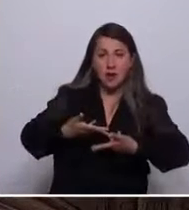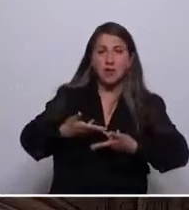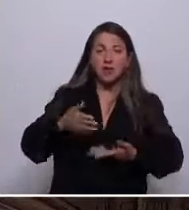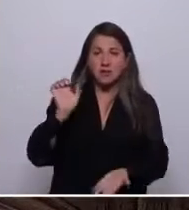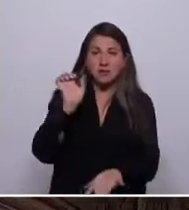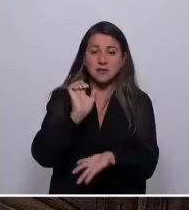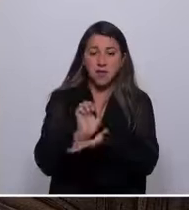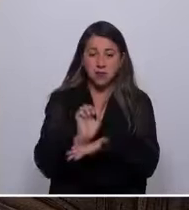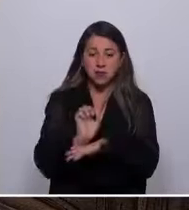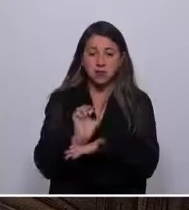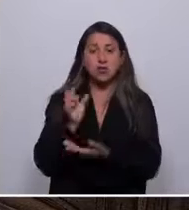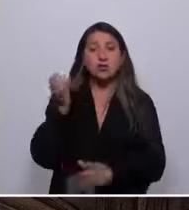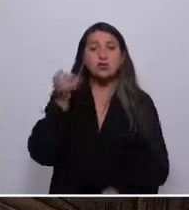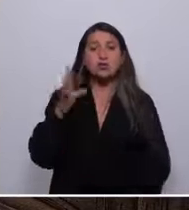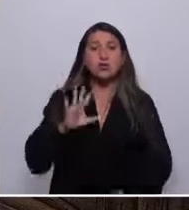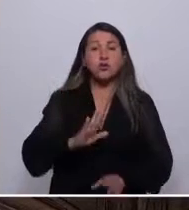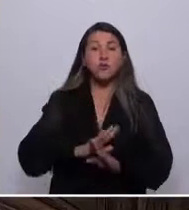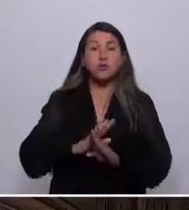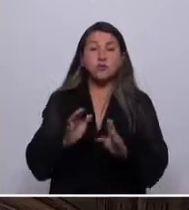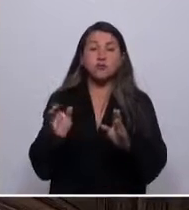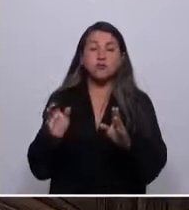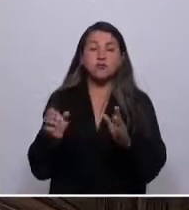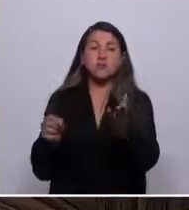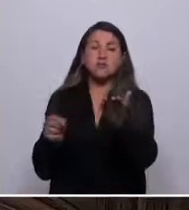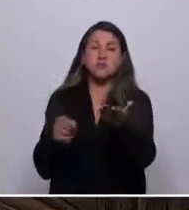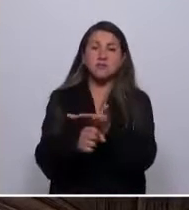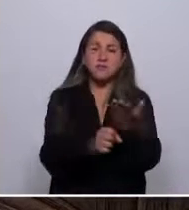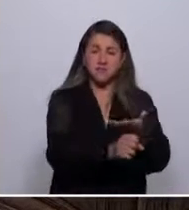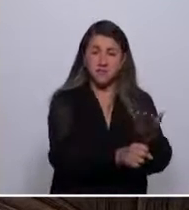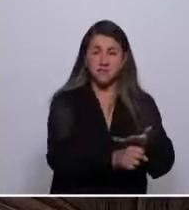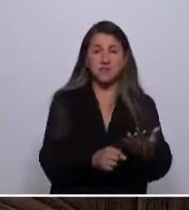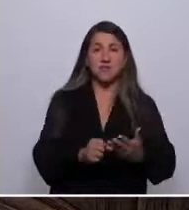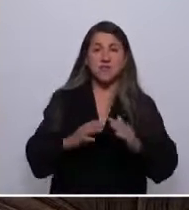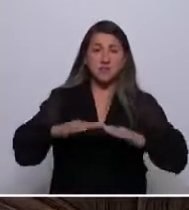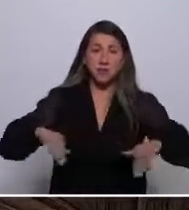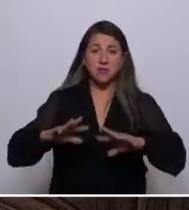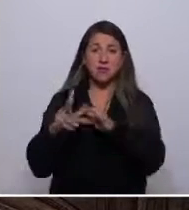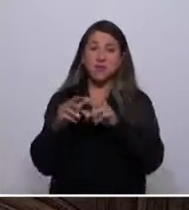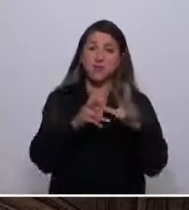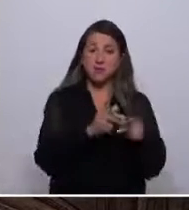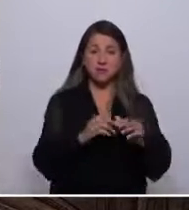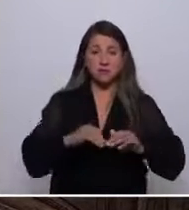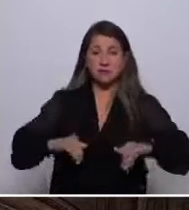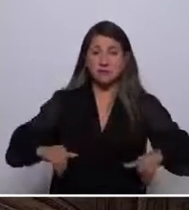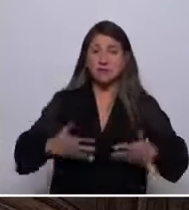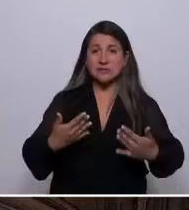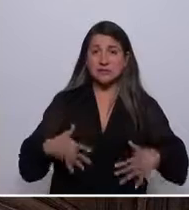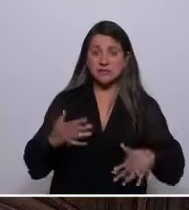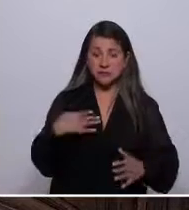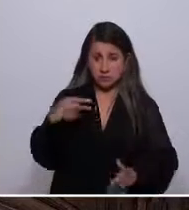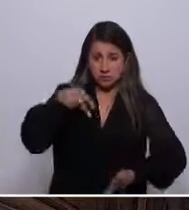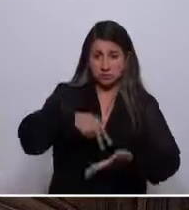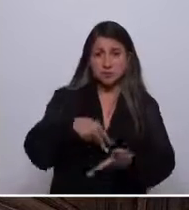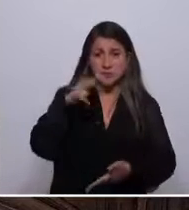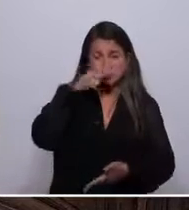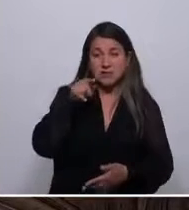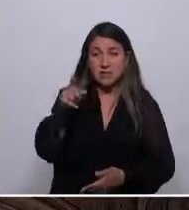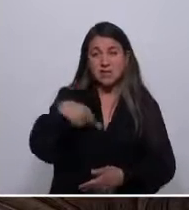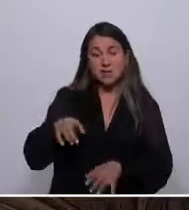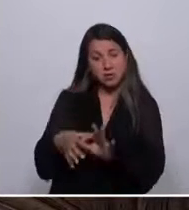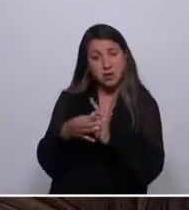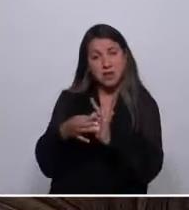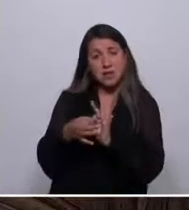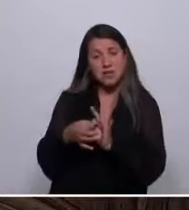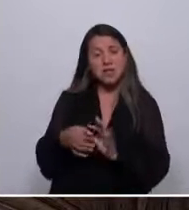no solo exterminó, sino que humilló, evangelizó y separó de sus familias. No estaría aquí sin ellos y ellas, quienes